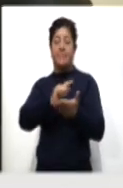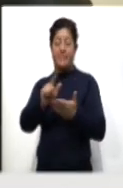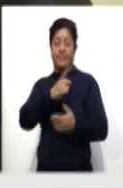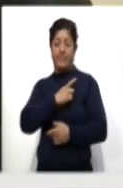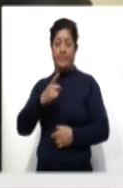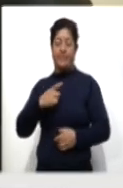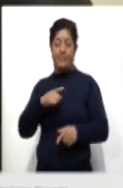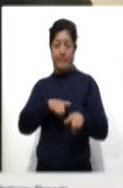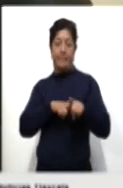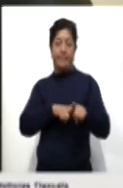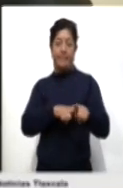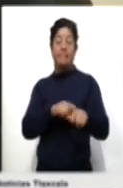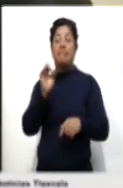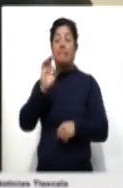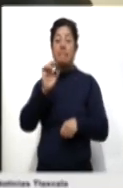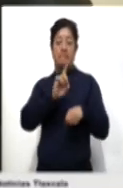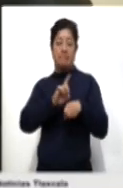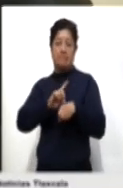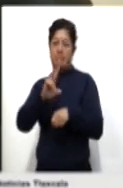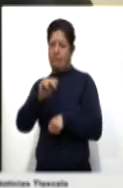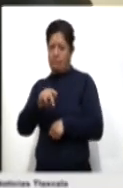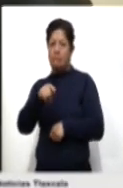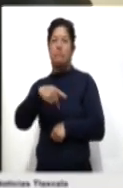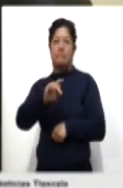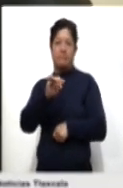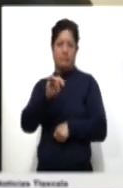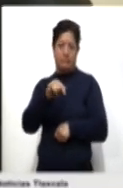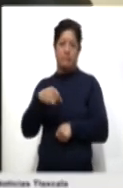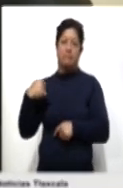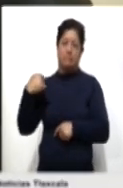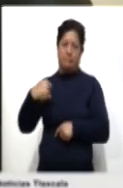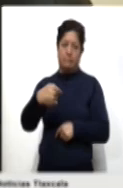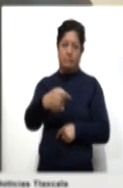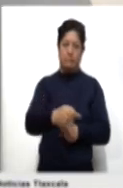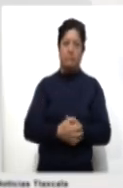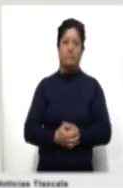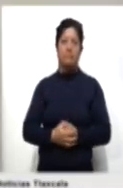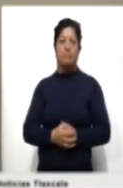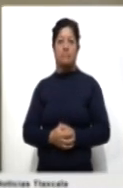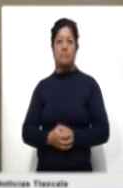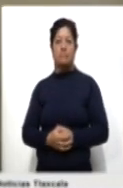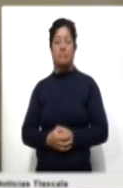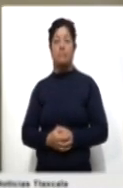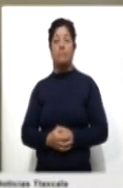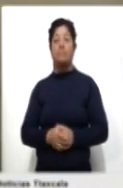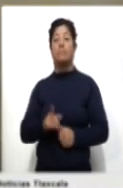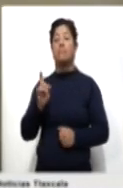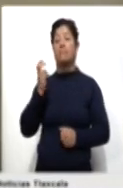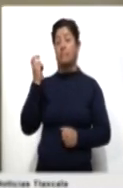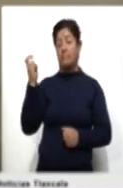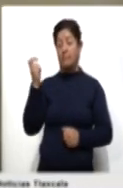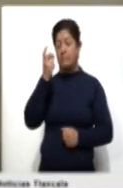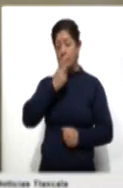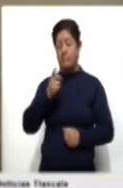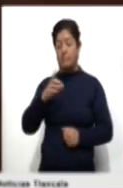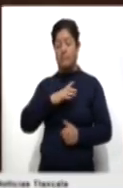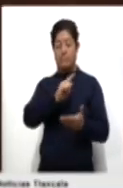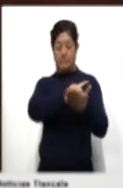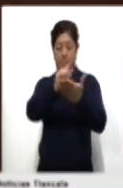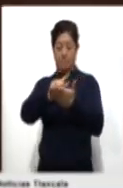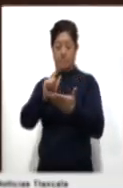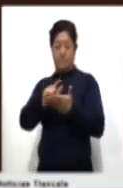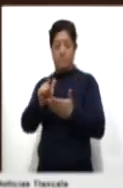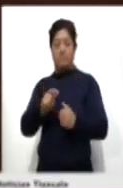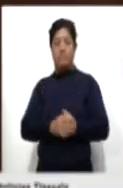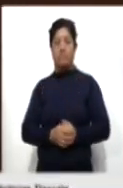constante, quizás no diaria, pero sí constante en la semana de estas áreas en común. El especialista sugerió realizar la limpieza de